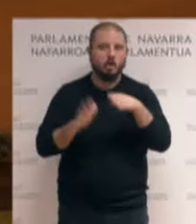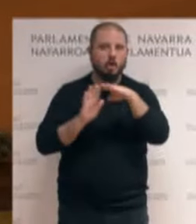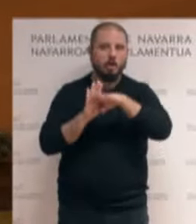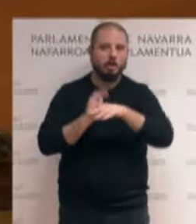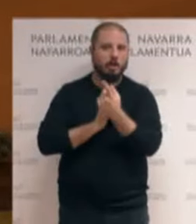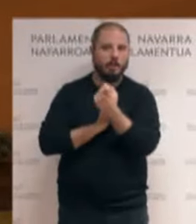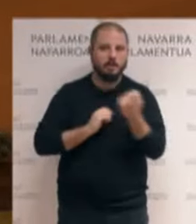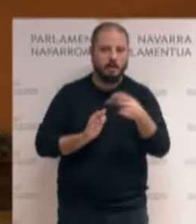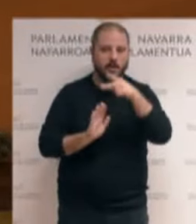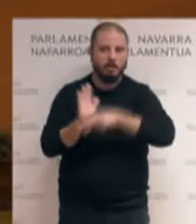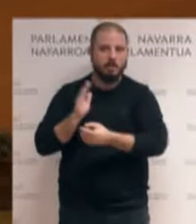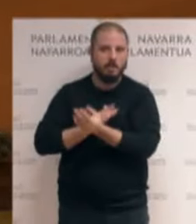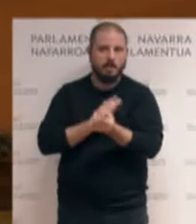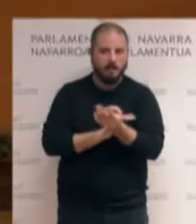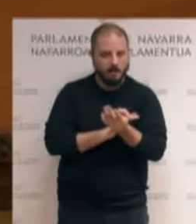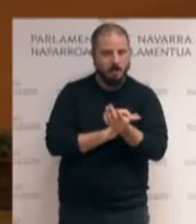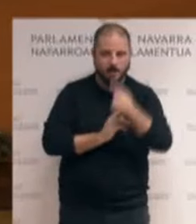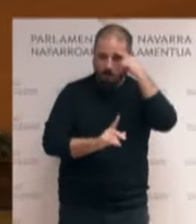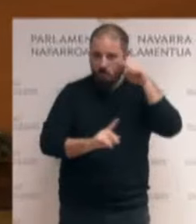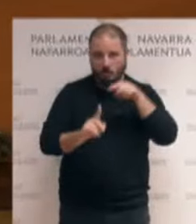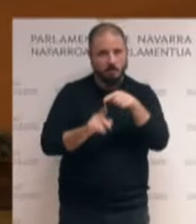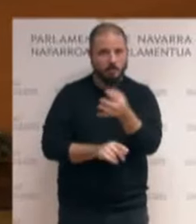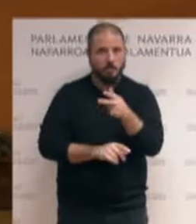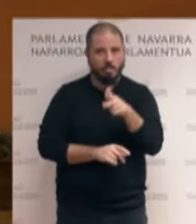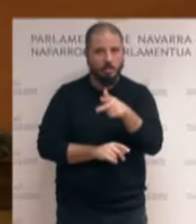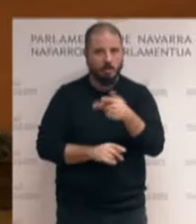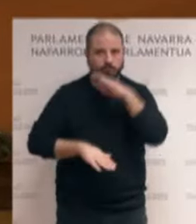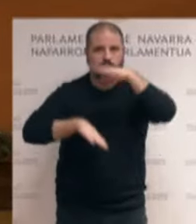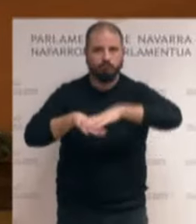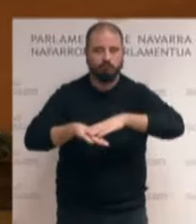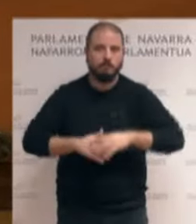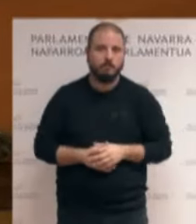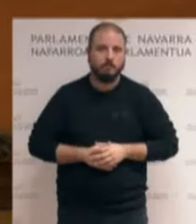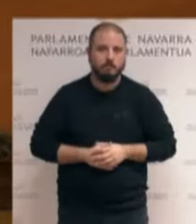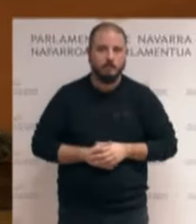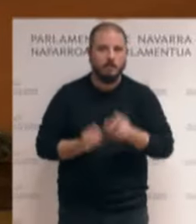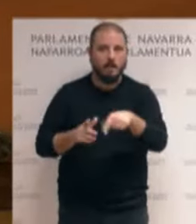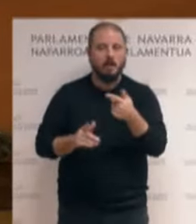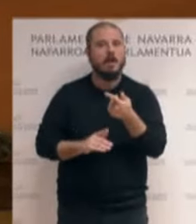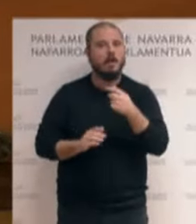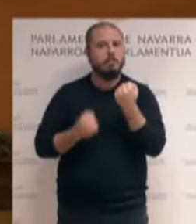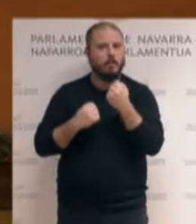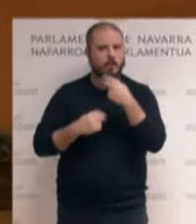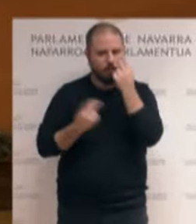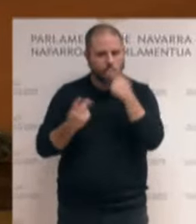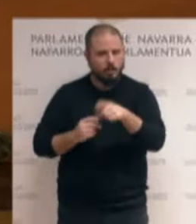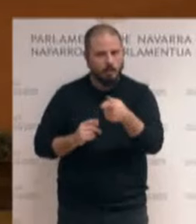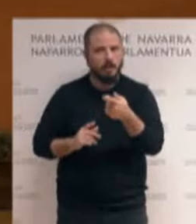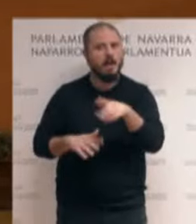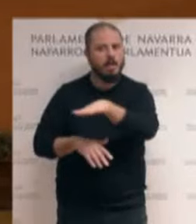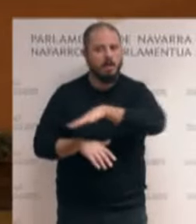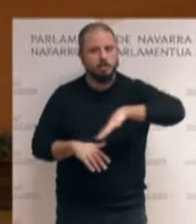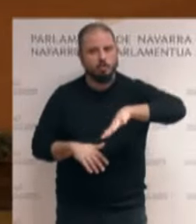normas pertinentes para hacer efectivo este derecho. Regulando la utilización del suelo de acuerdo con el interés